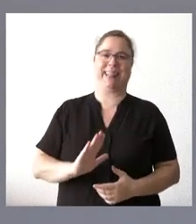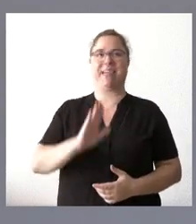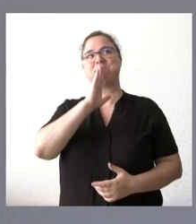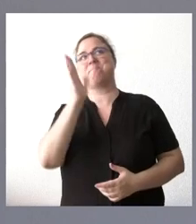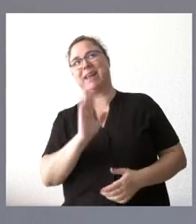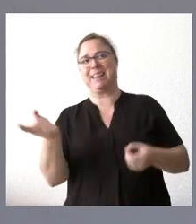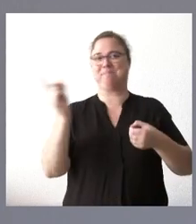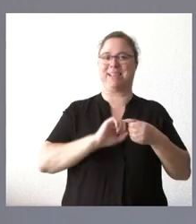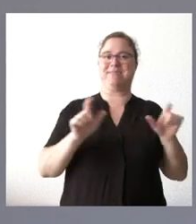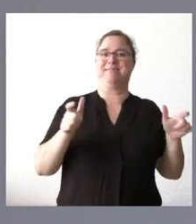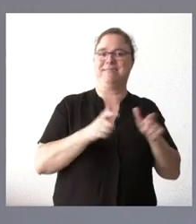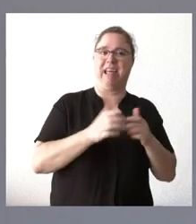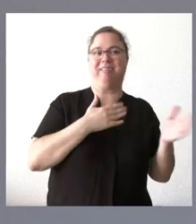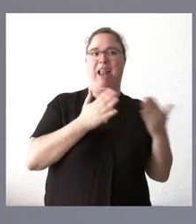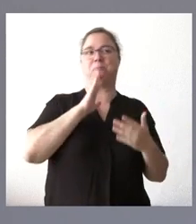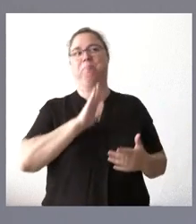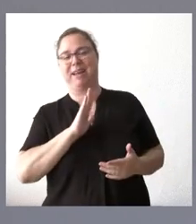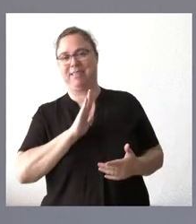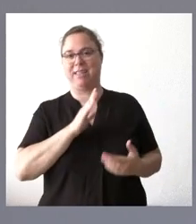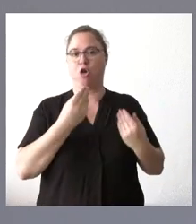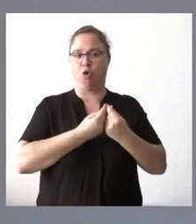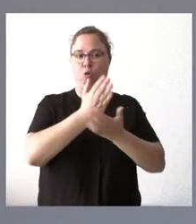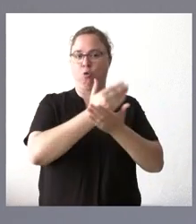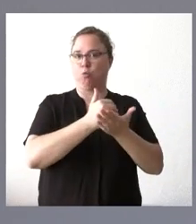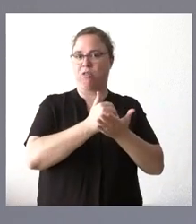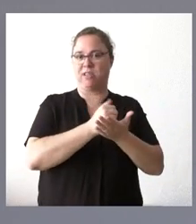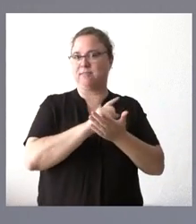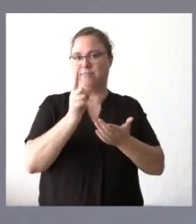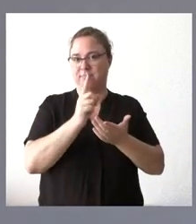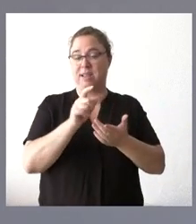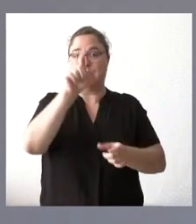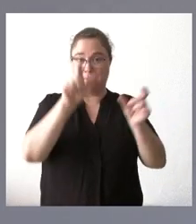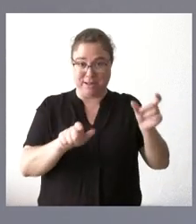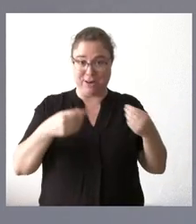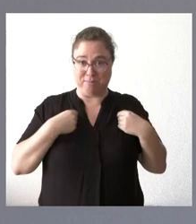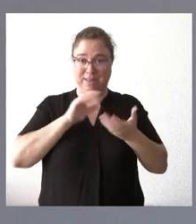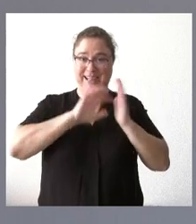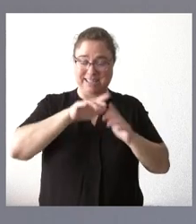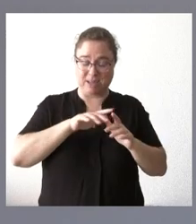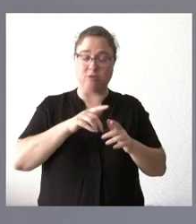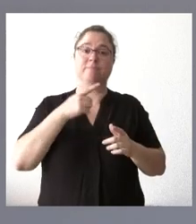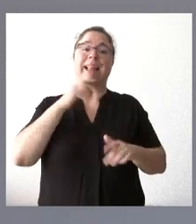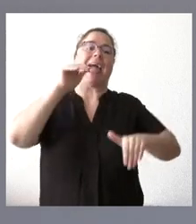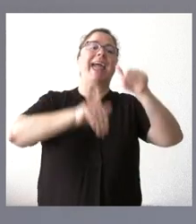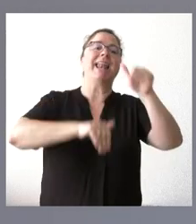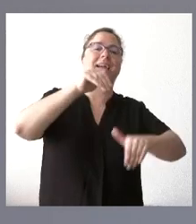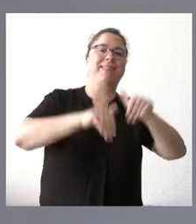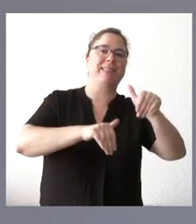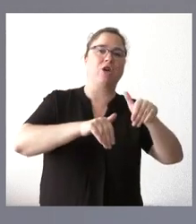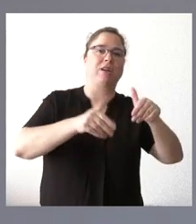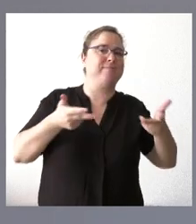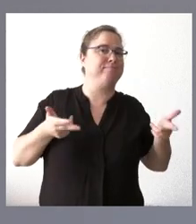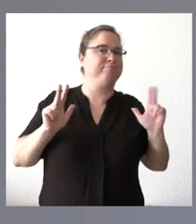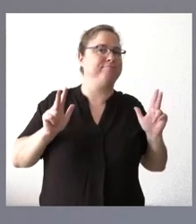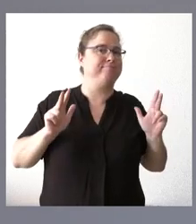participación o de diálogo con nuestra comunidad autónoma. Los ciudadanos de Castilla y León se han manifestado a través de unas elecciones democráticas.